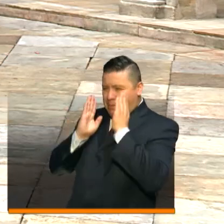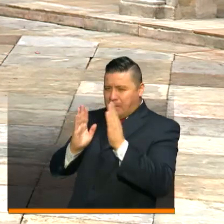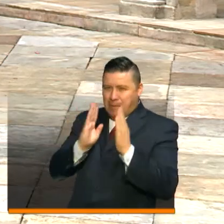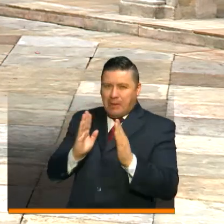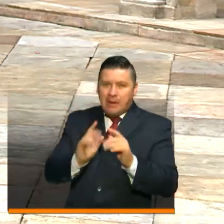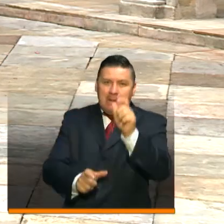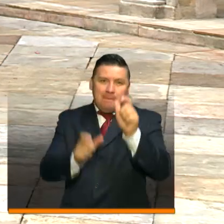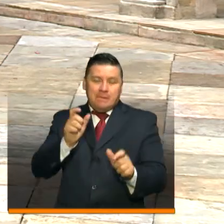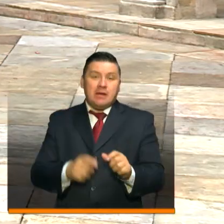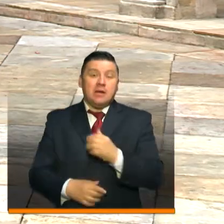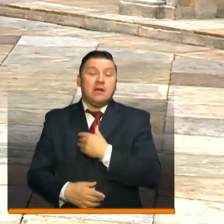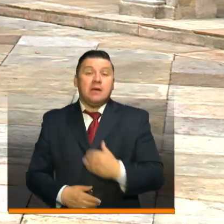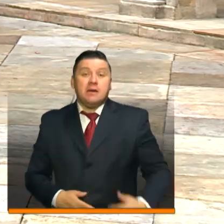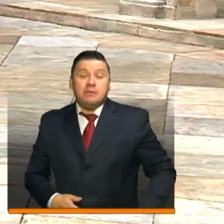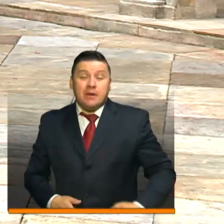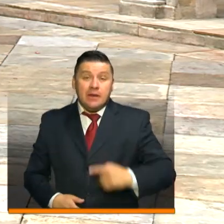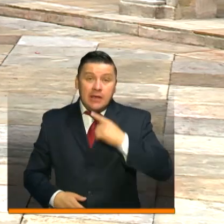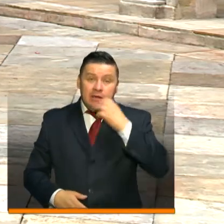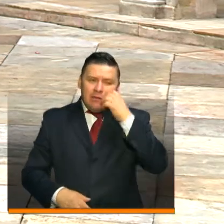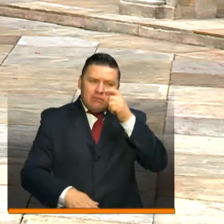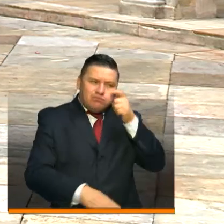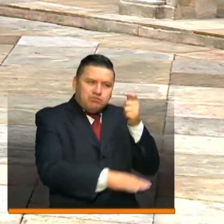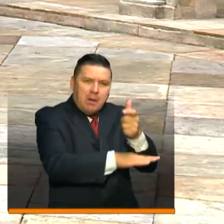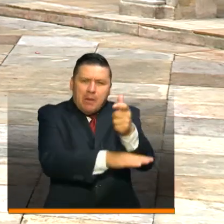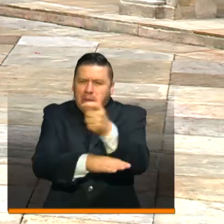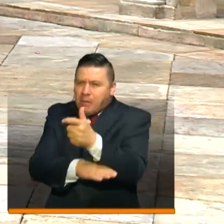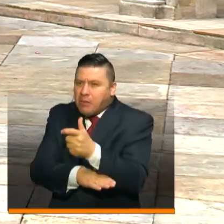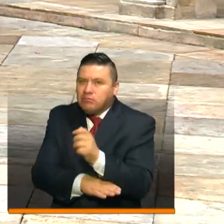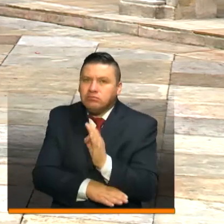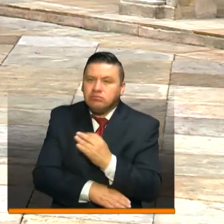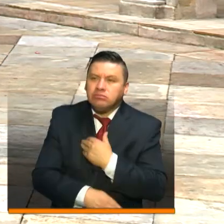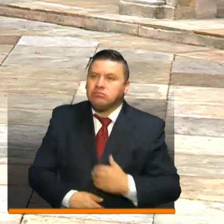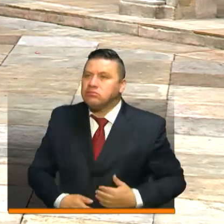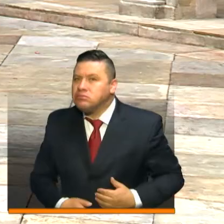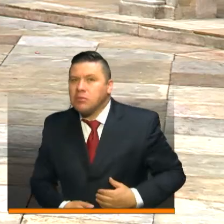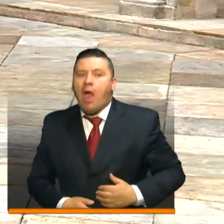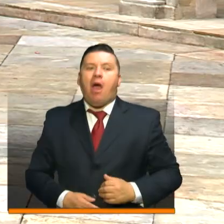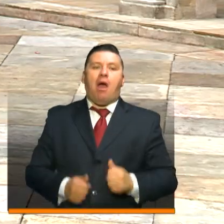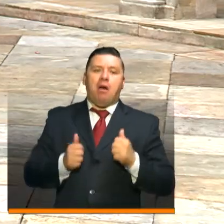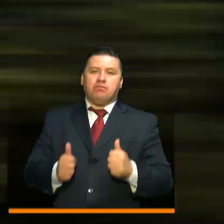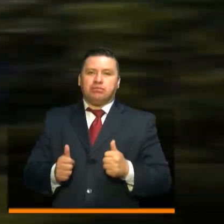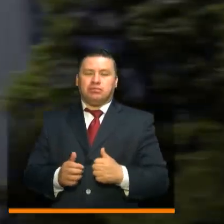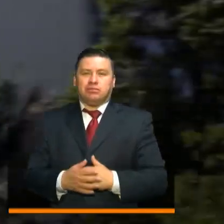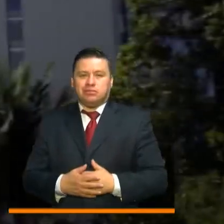a pacientes. El presidente Duque supervisó personalmente el avance de estas acciones.